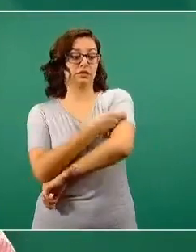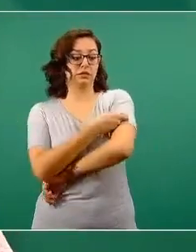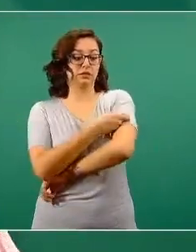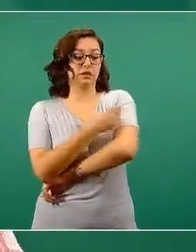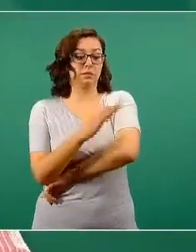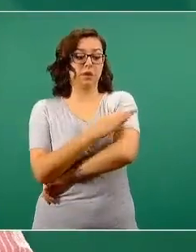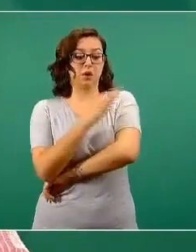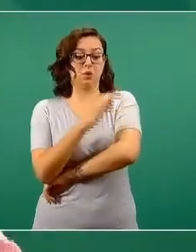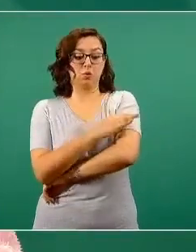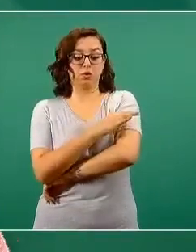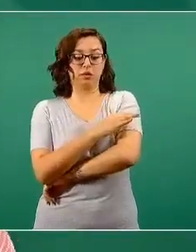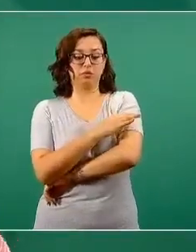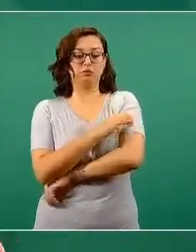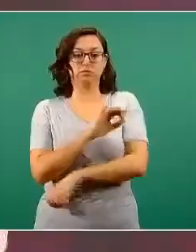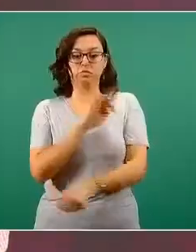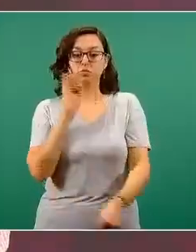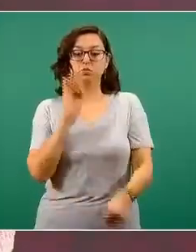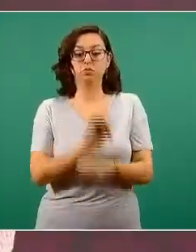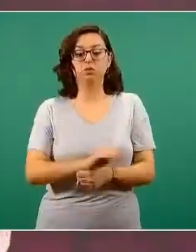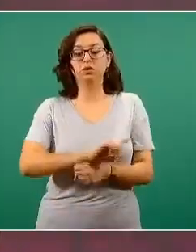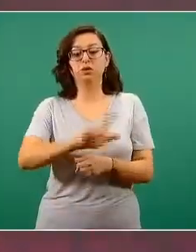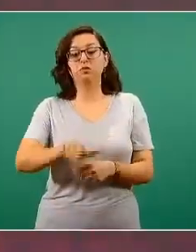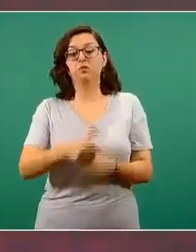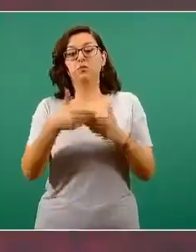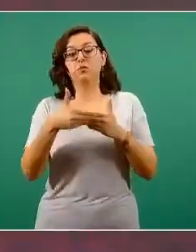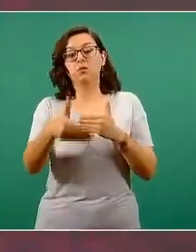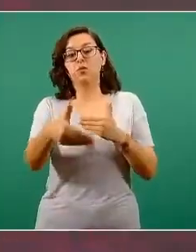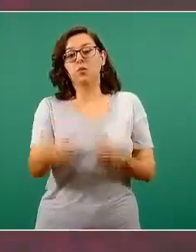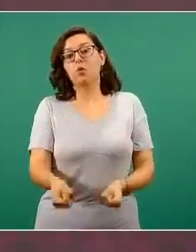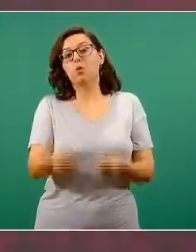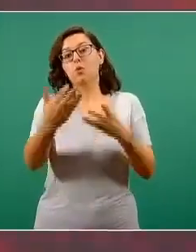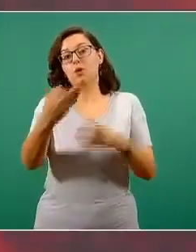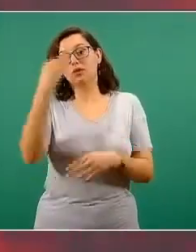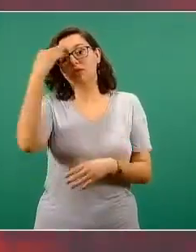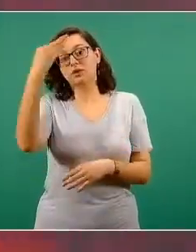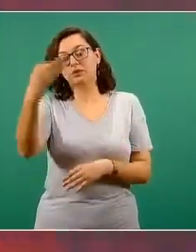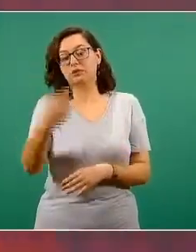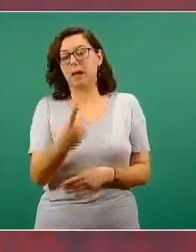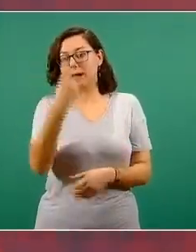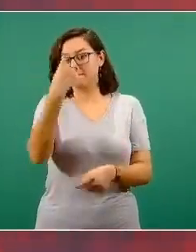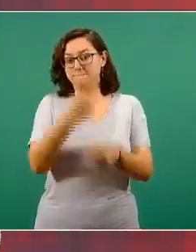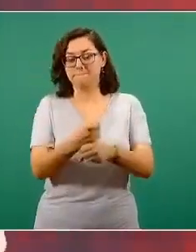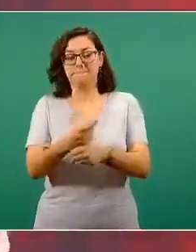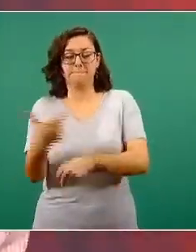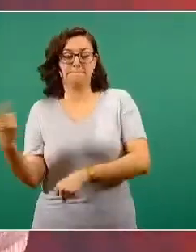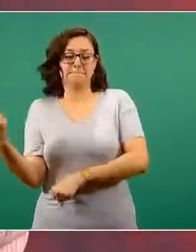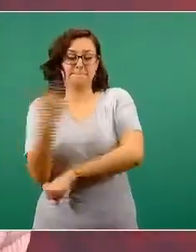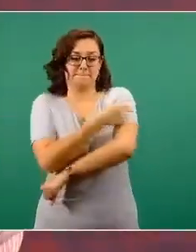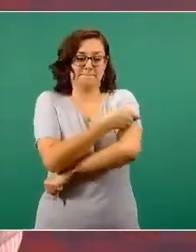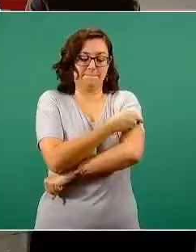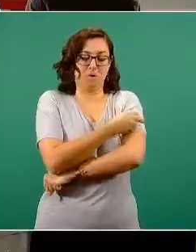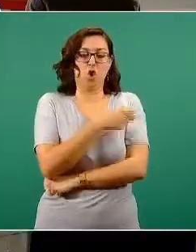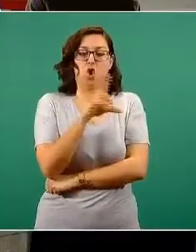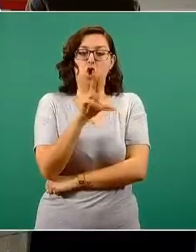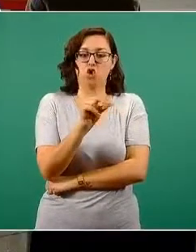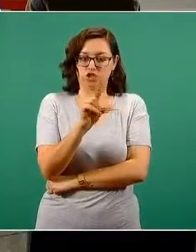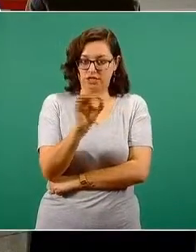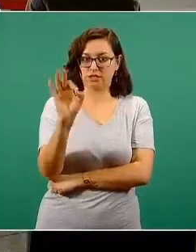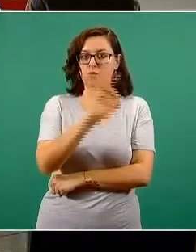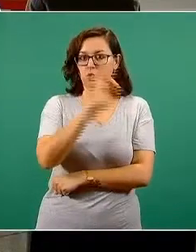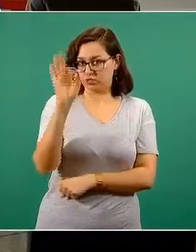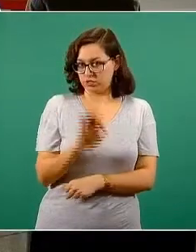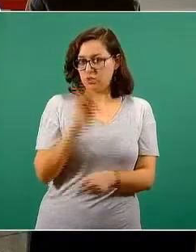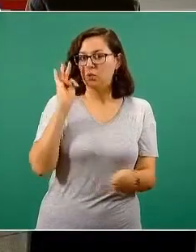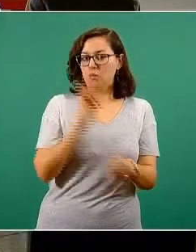provocan en términos generales una primera dosis logra 80 por ciento de lo que se espera tener para cada vacuna